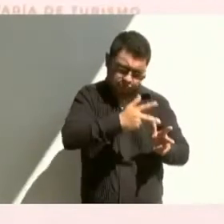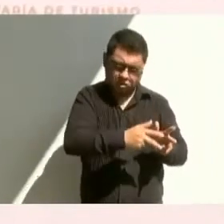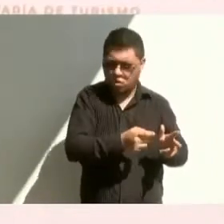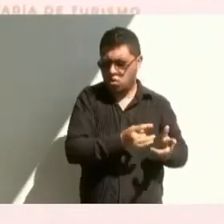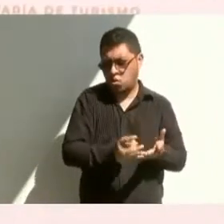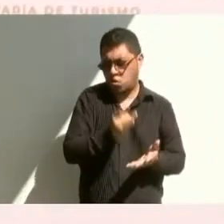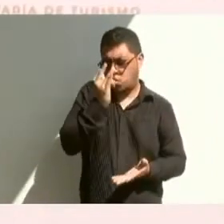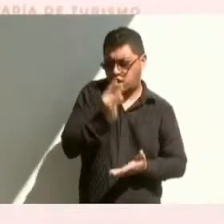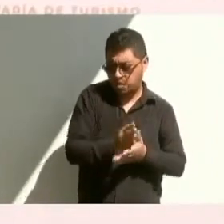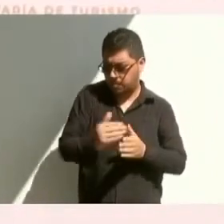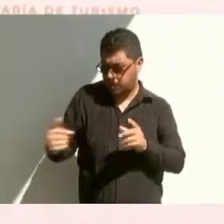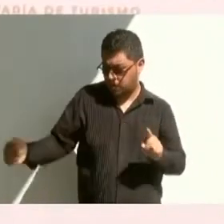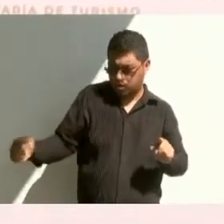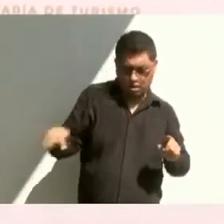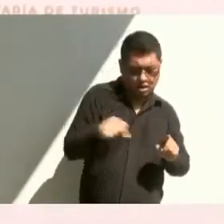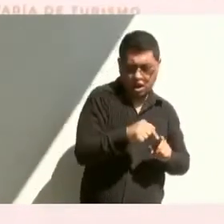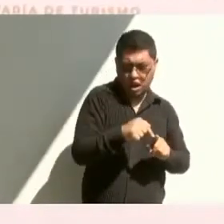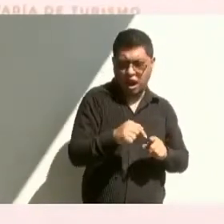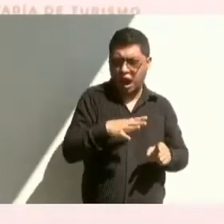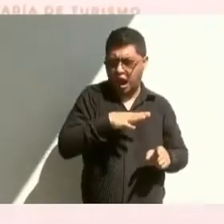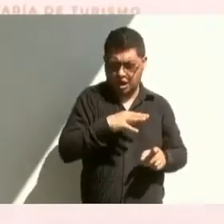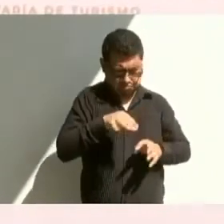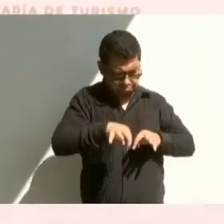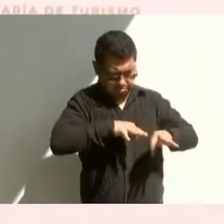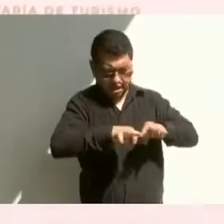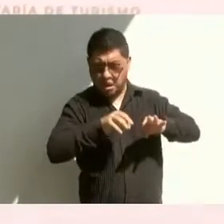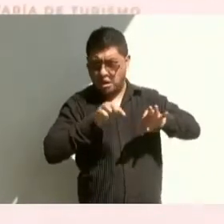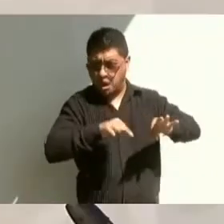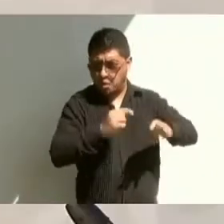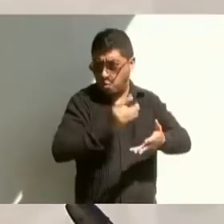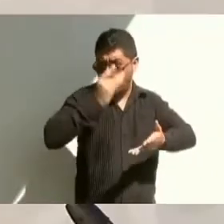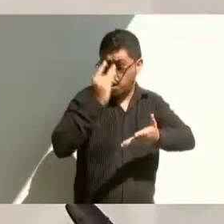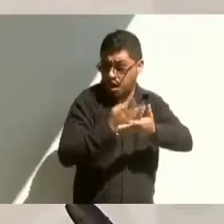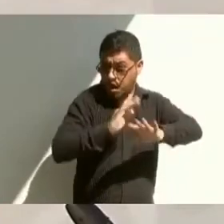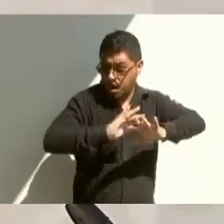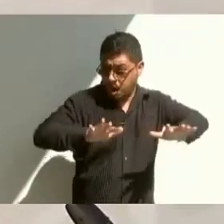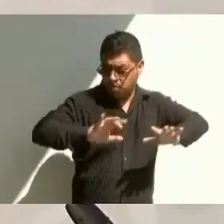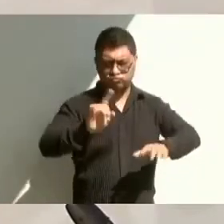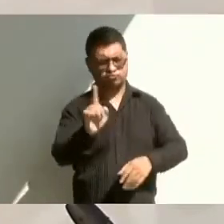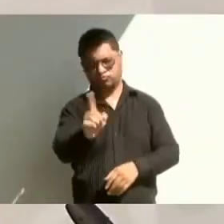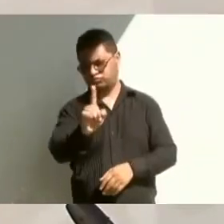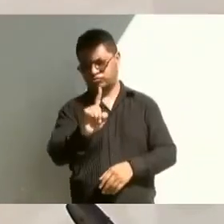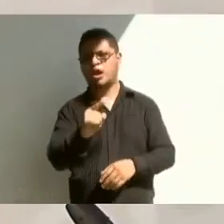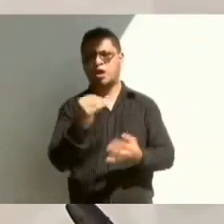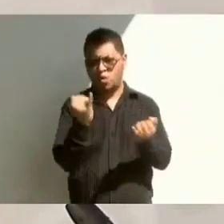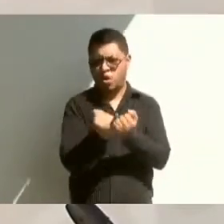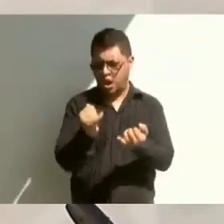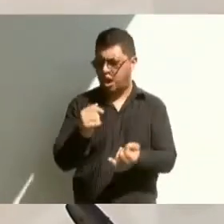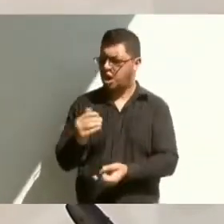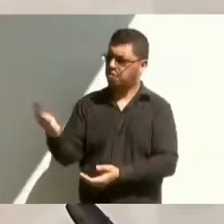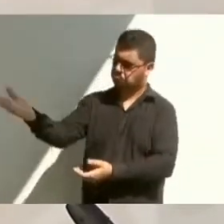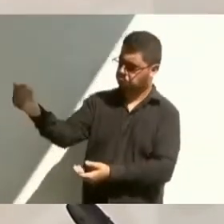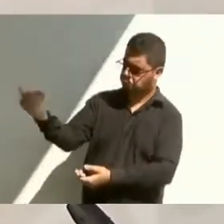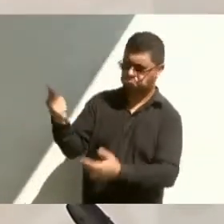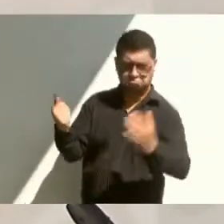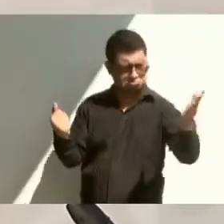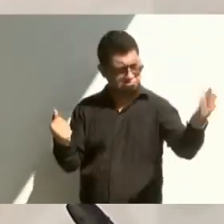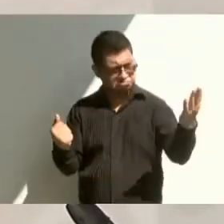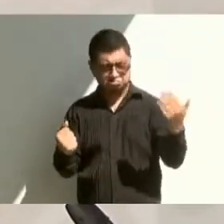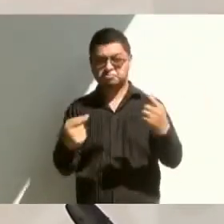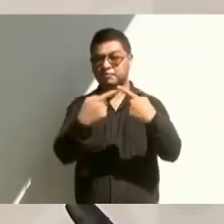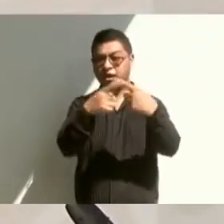solo estamos detonando empleo local, sino que también estamos contratando a pequeñas y medianas empresas en